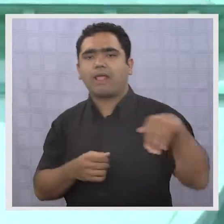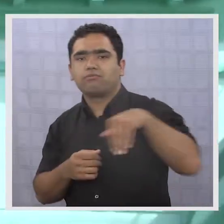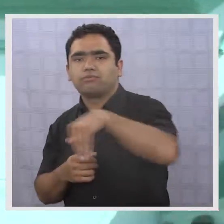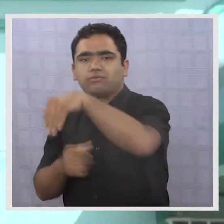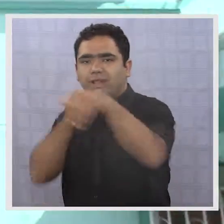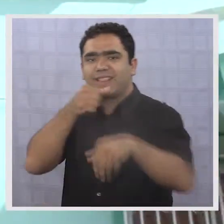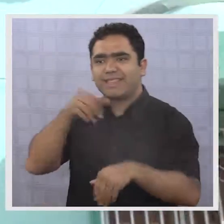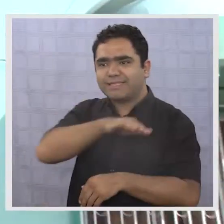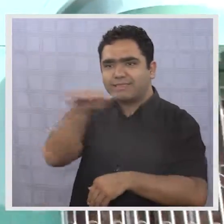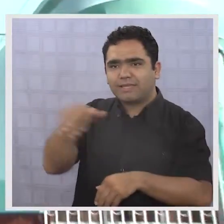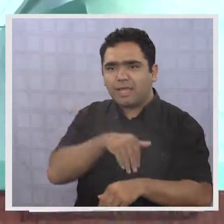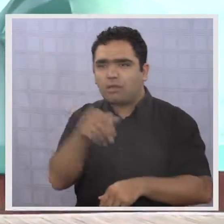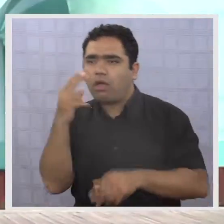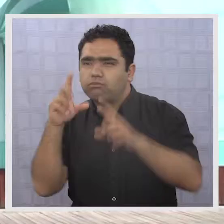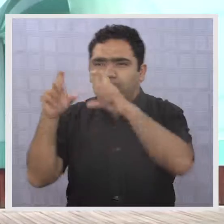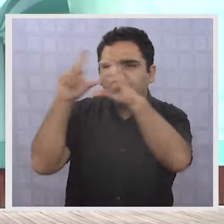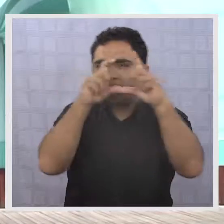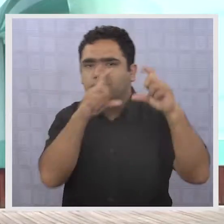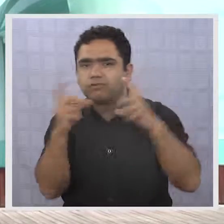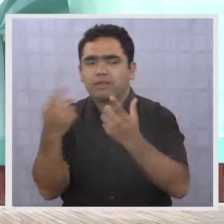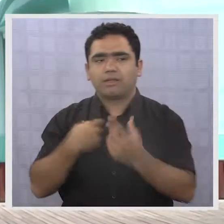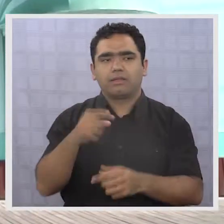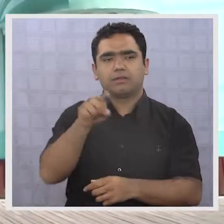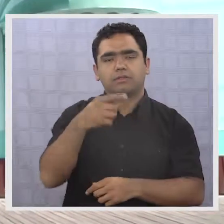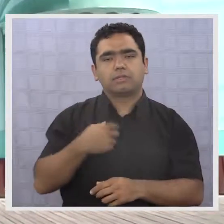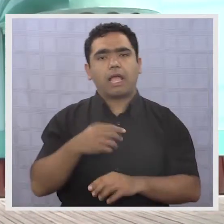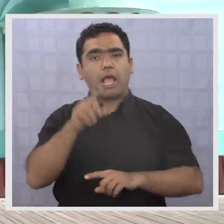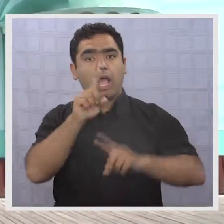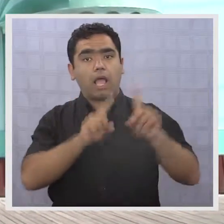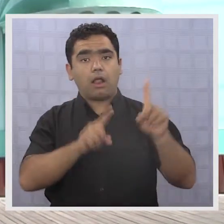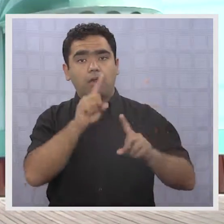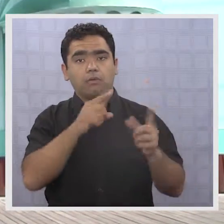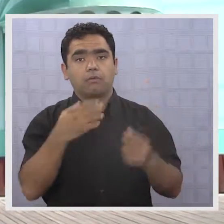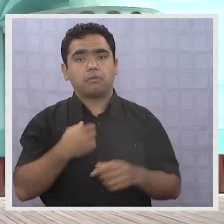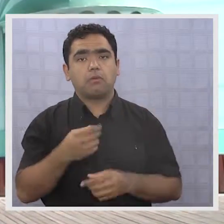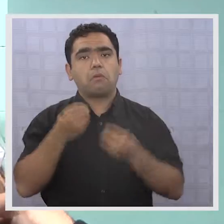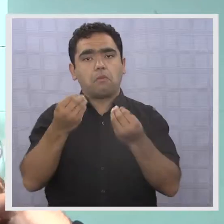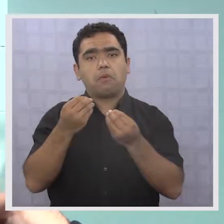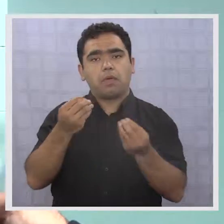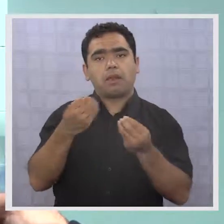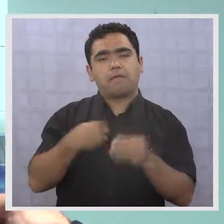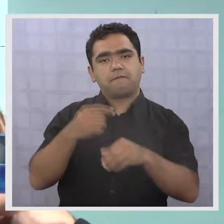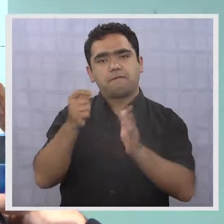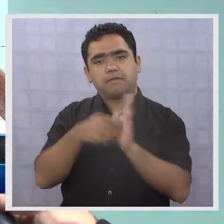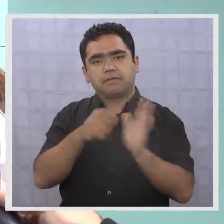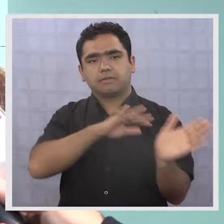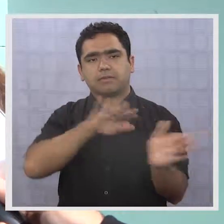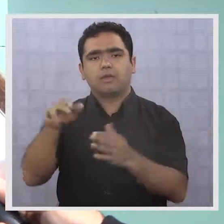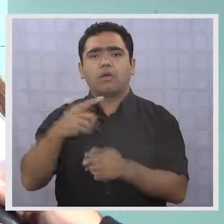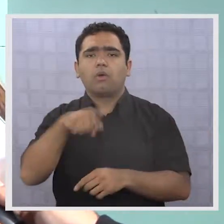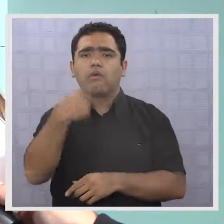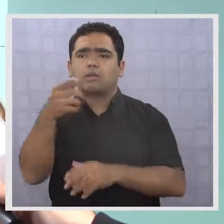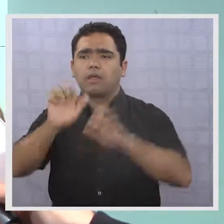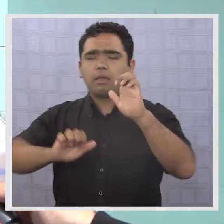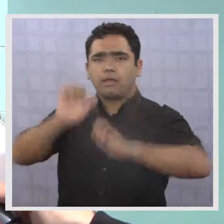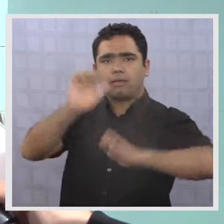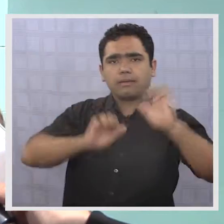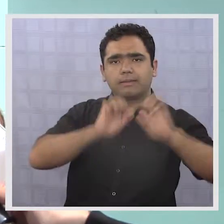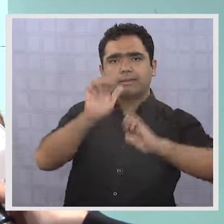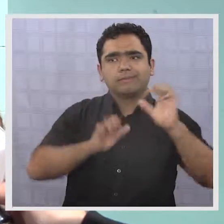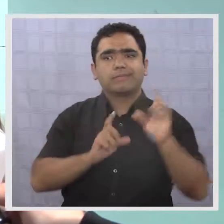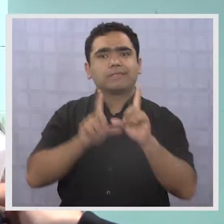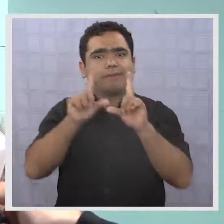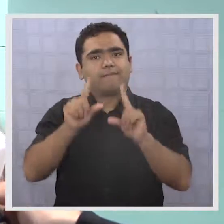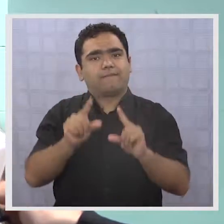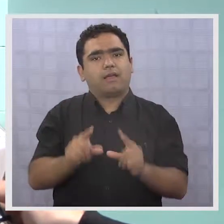visto una baja de visitantes en sus negocios y han recibido varias consultas. Preguntan cómo está el asunto de la influenza,